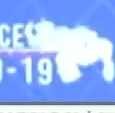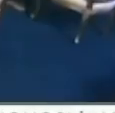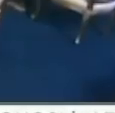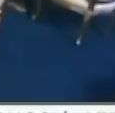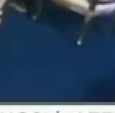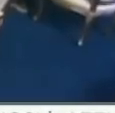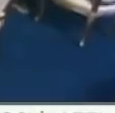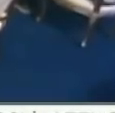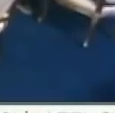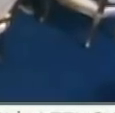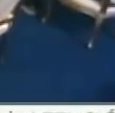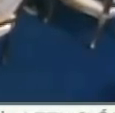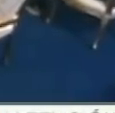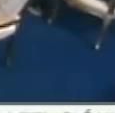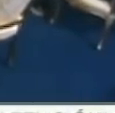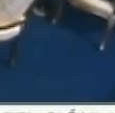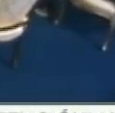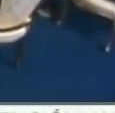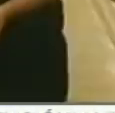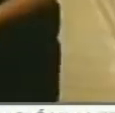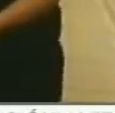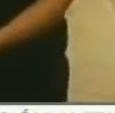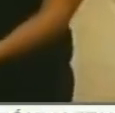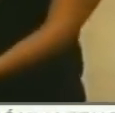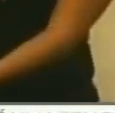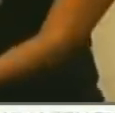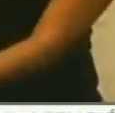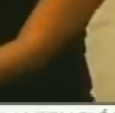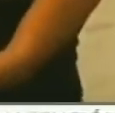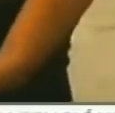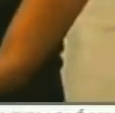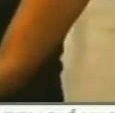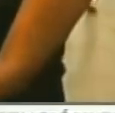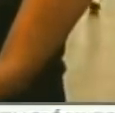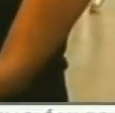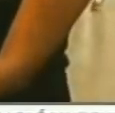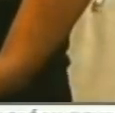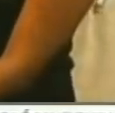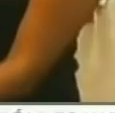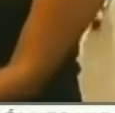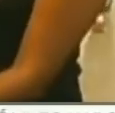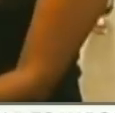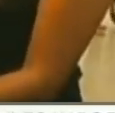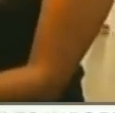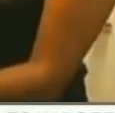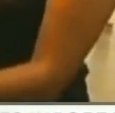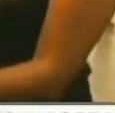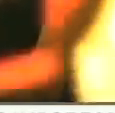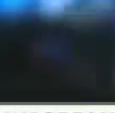modelo, siete más siete, e hizo el llamado, a reforzar, las medidas, de bioseguridad,